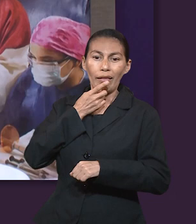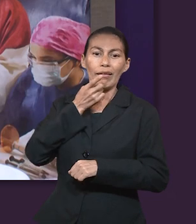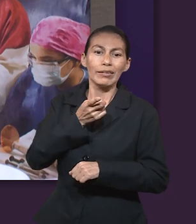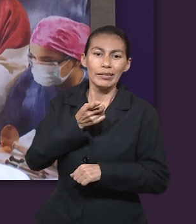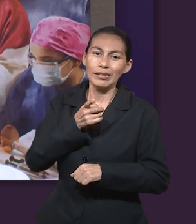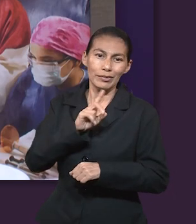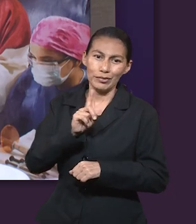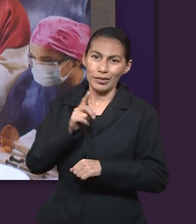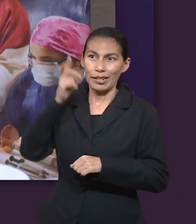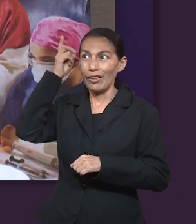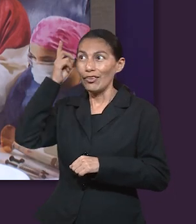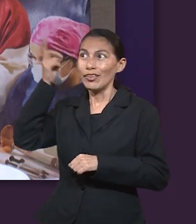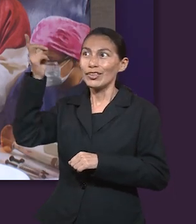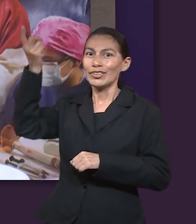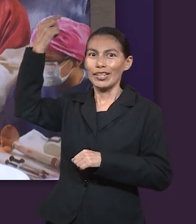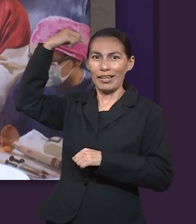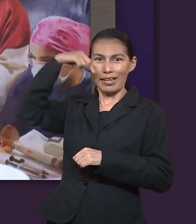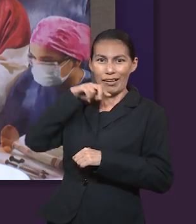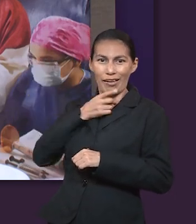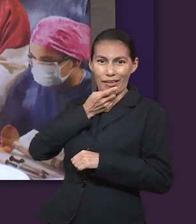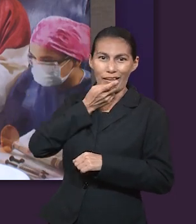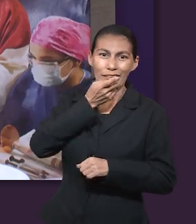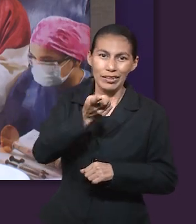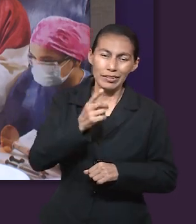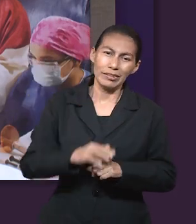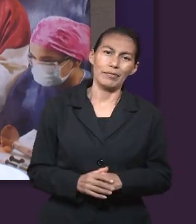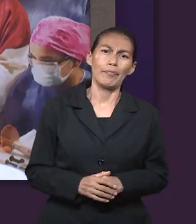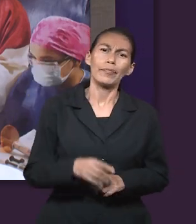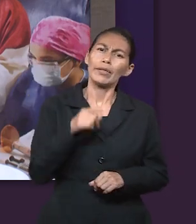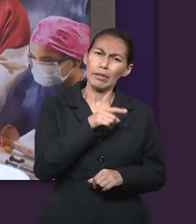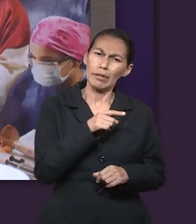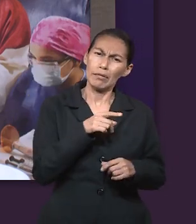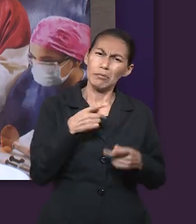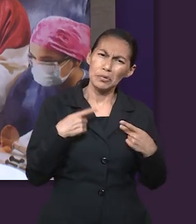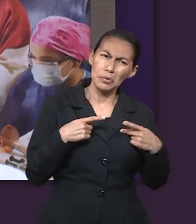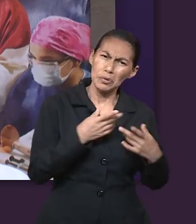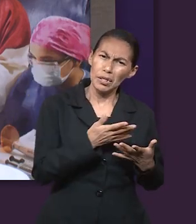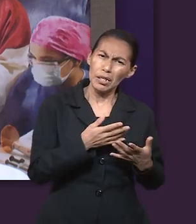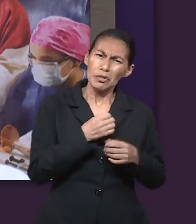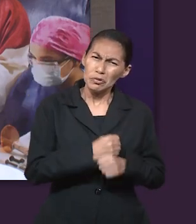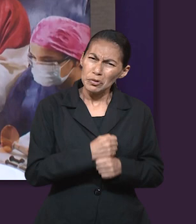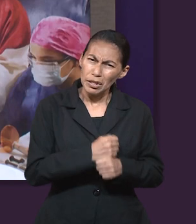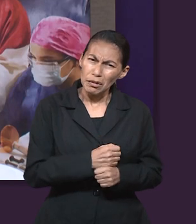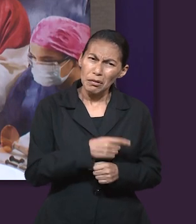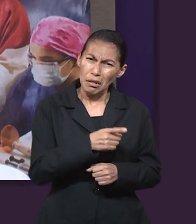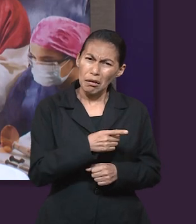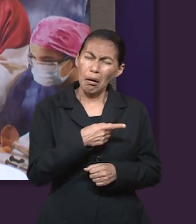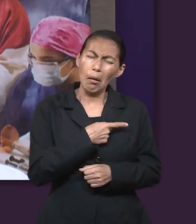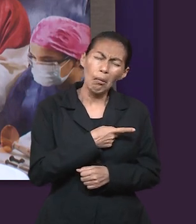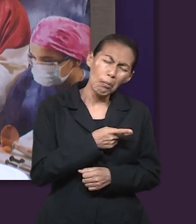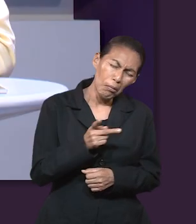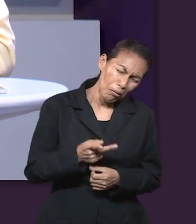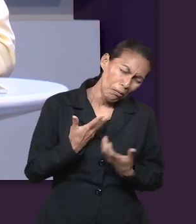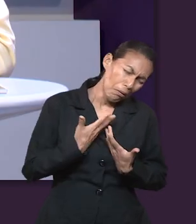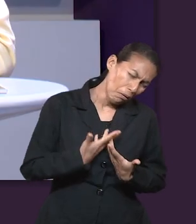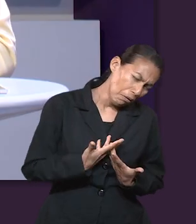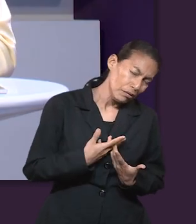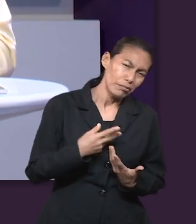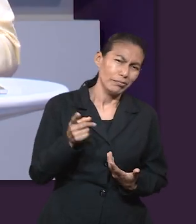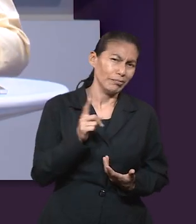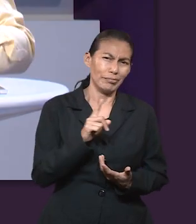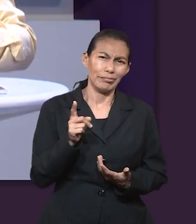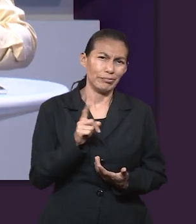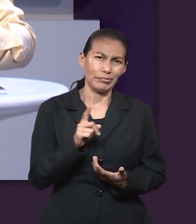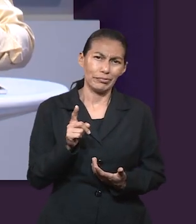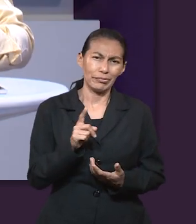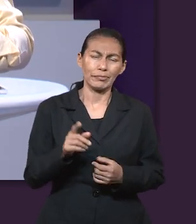está hablando de su propia experiencia y cómo pudo él evitar la autocompasión en sus momentos de crisis. Y en